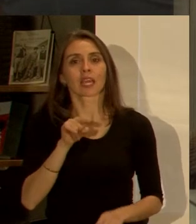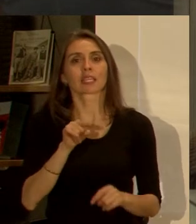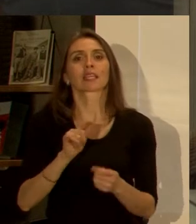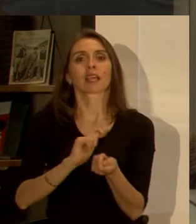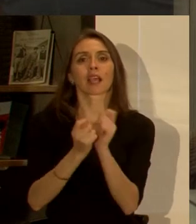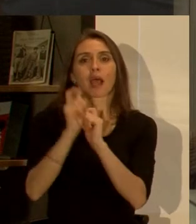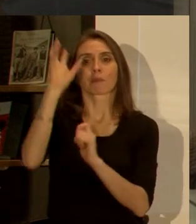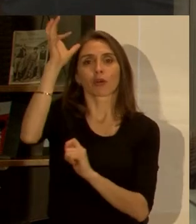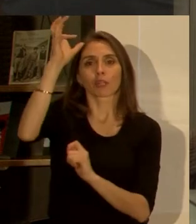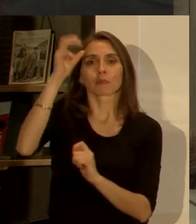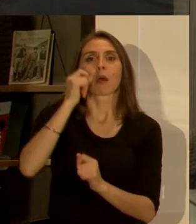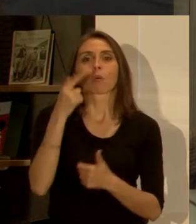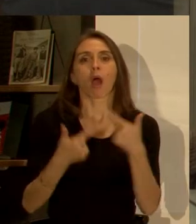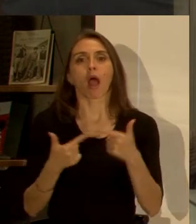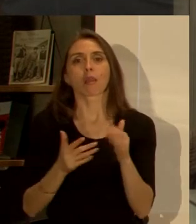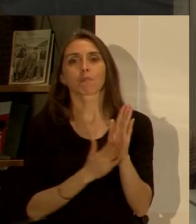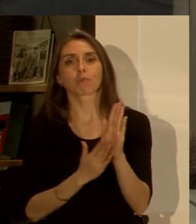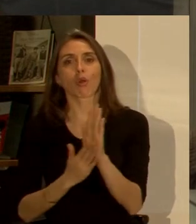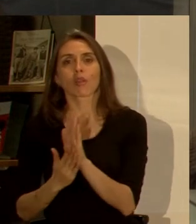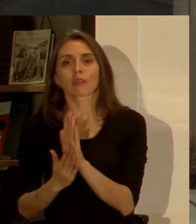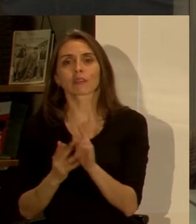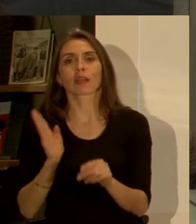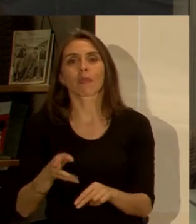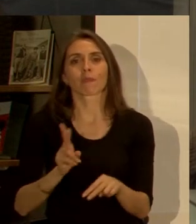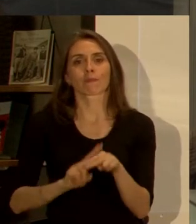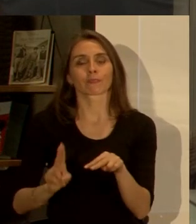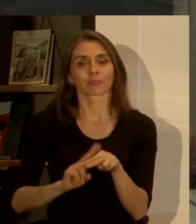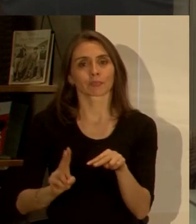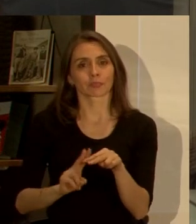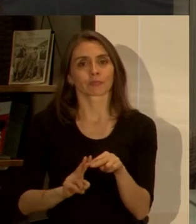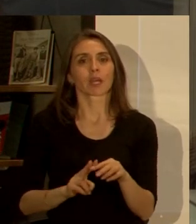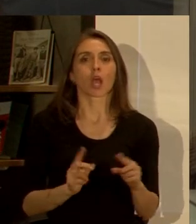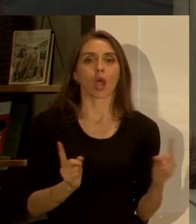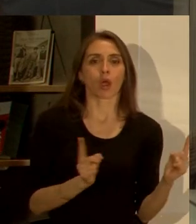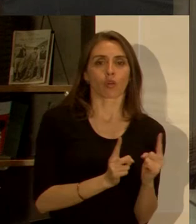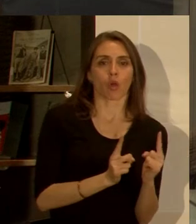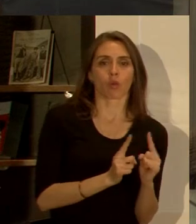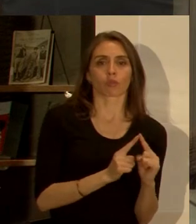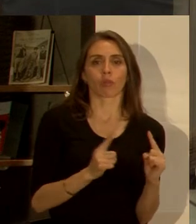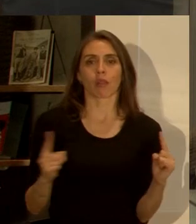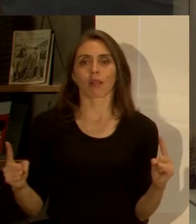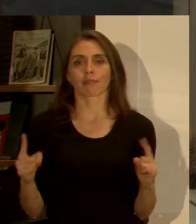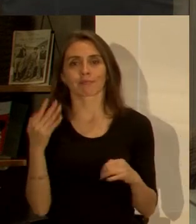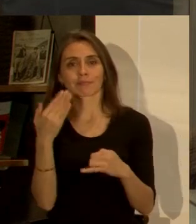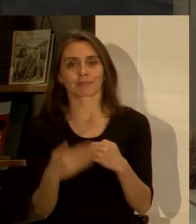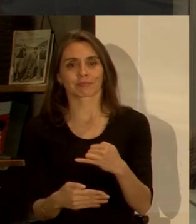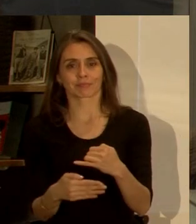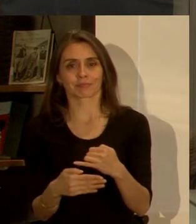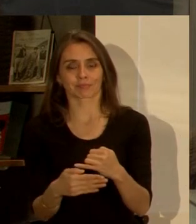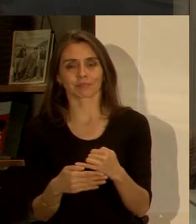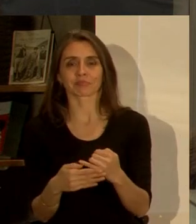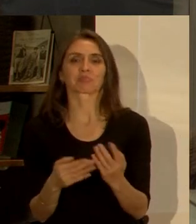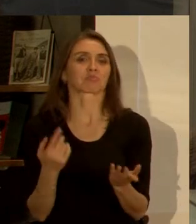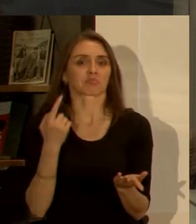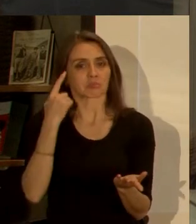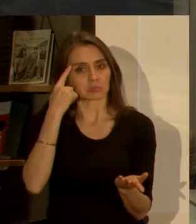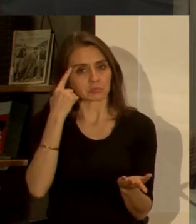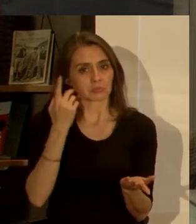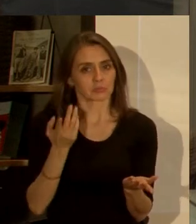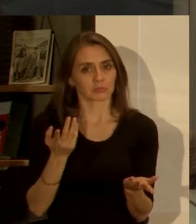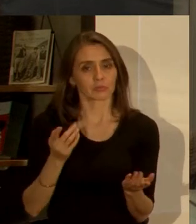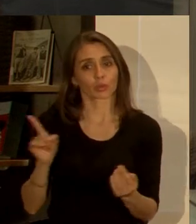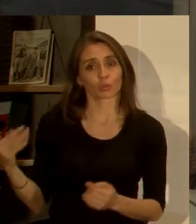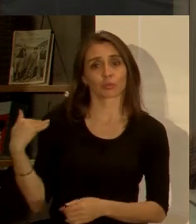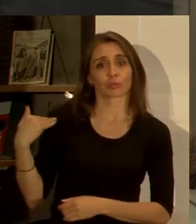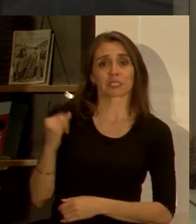cambio? ¿Cuáles son las políticas que tú crees que deberíamos implementar a corto y a mediano plazo? Y también pareciera que, y